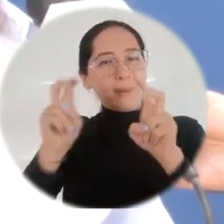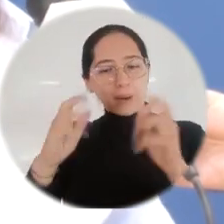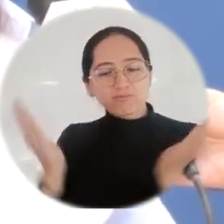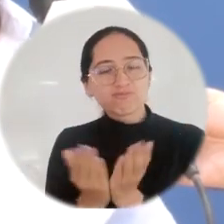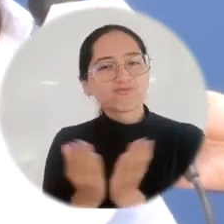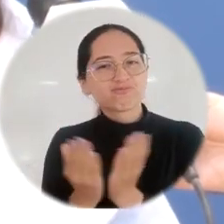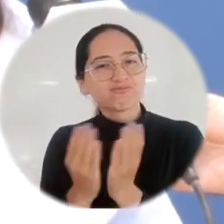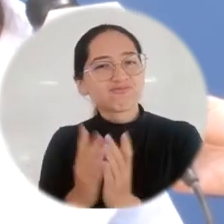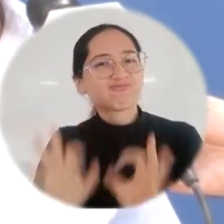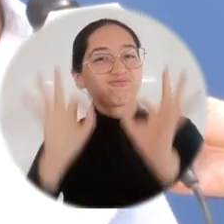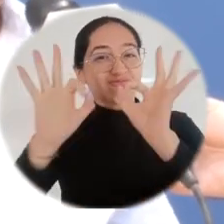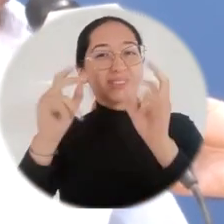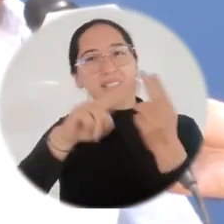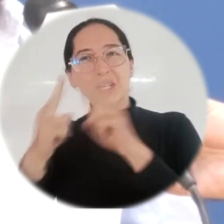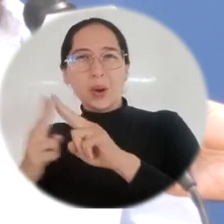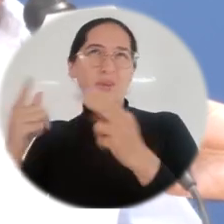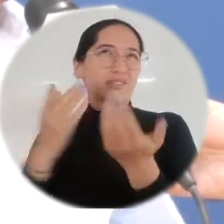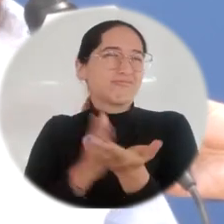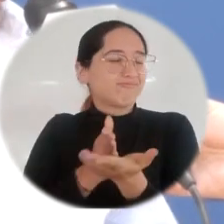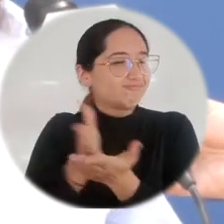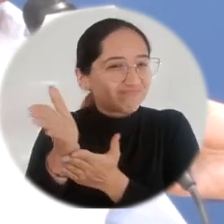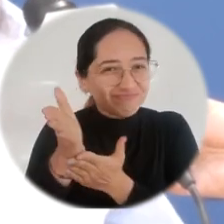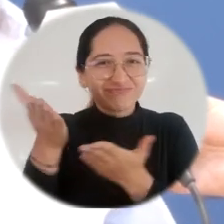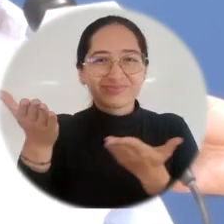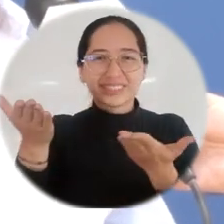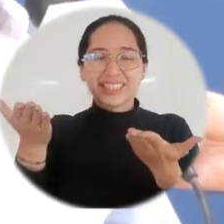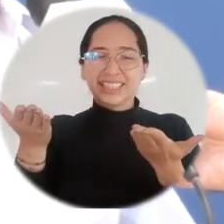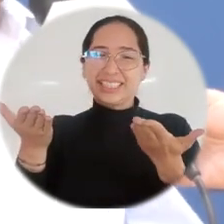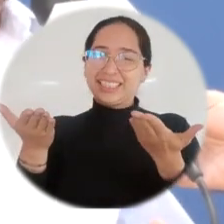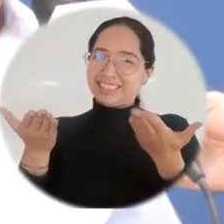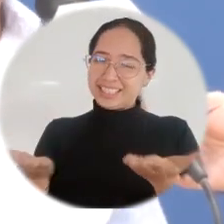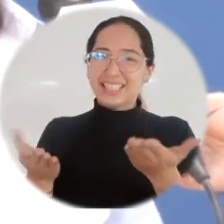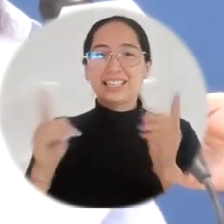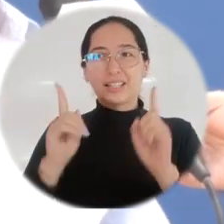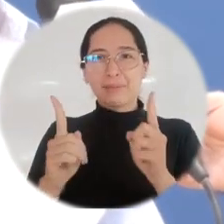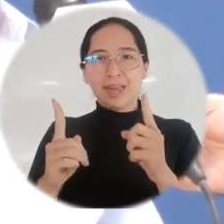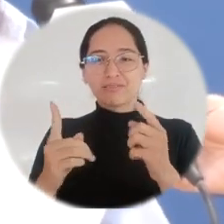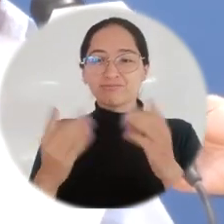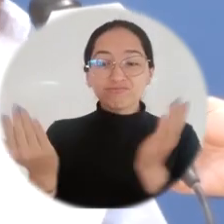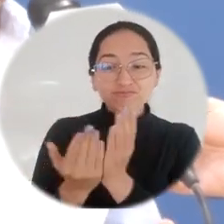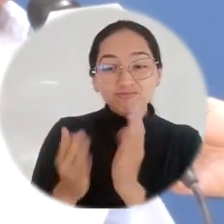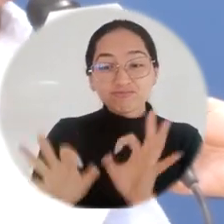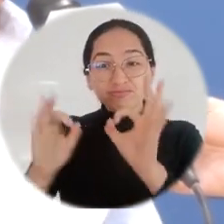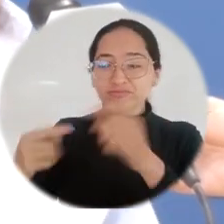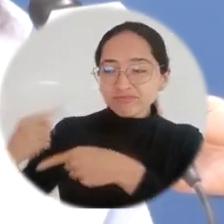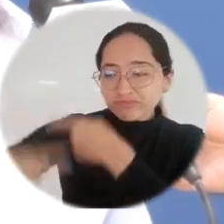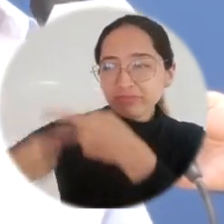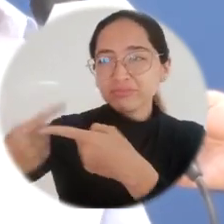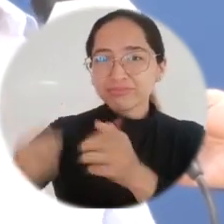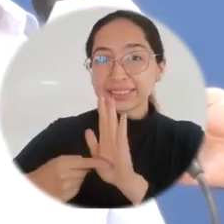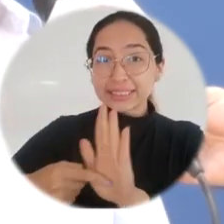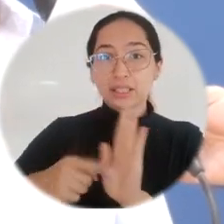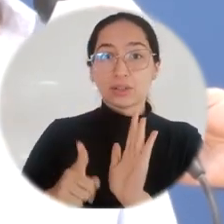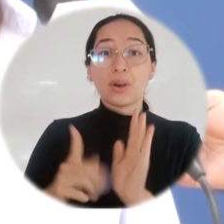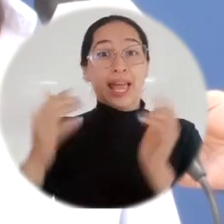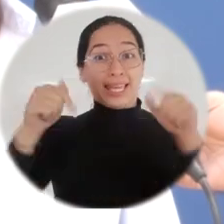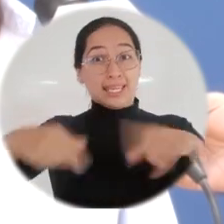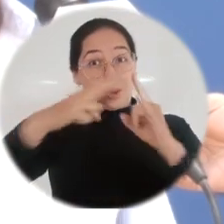acreditación de alta calidad y otras políticas que son relacionadas con la sostenimiento, o con la